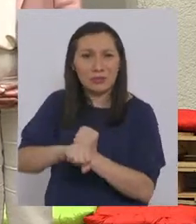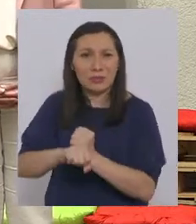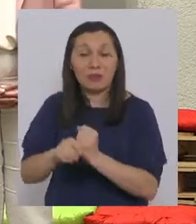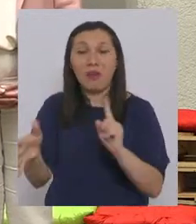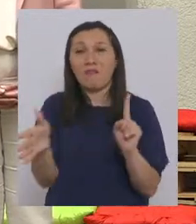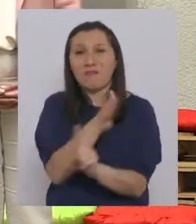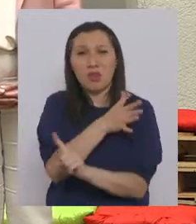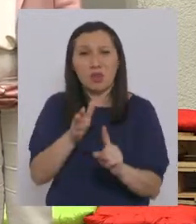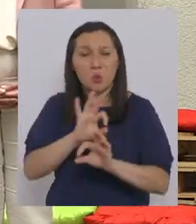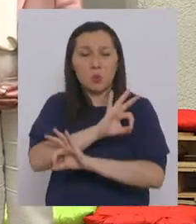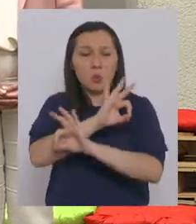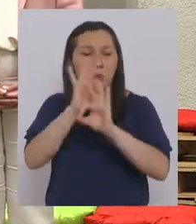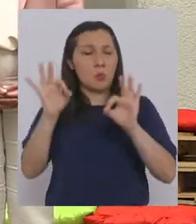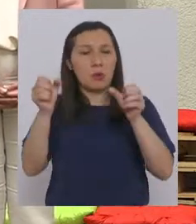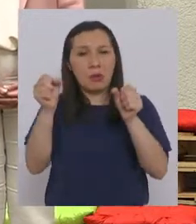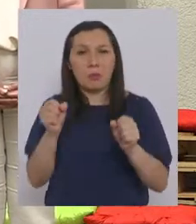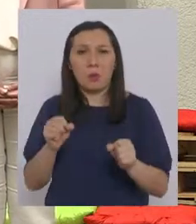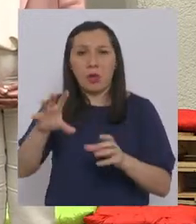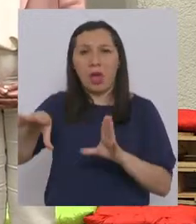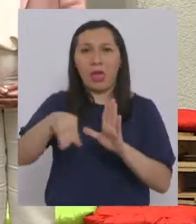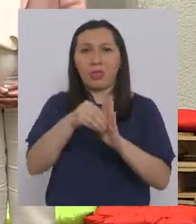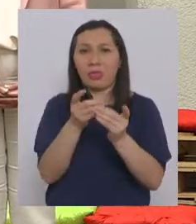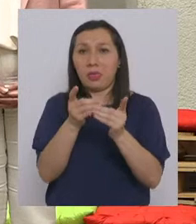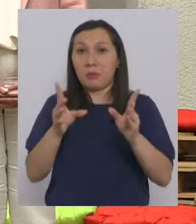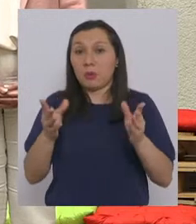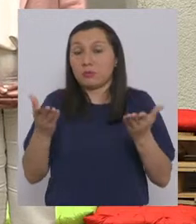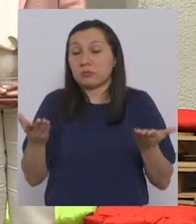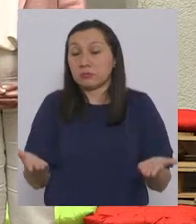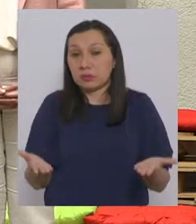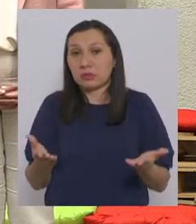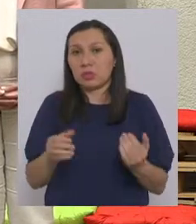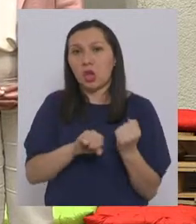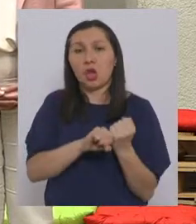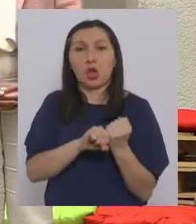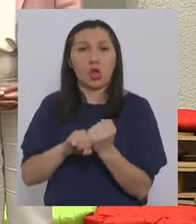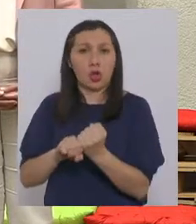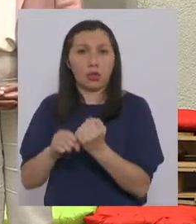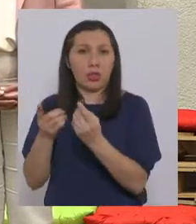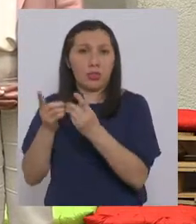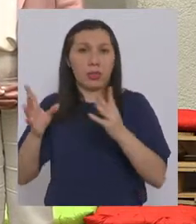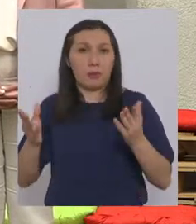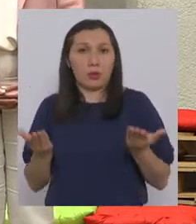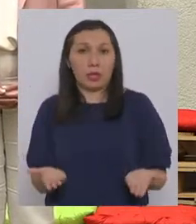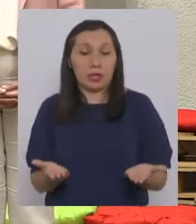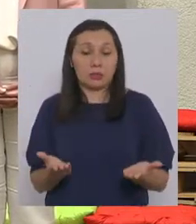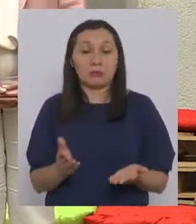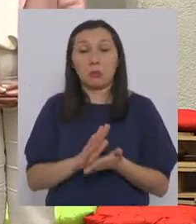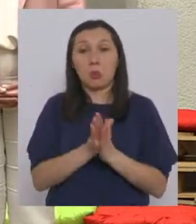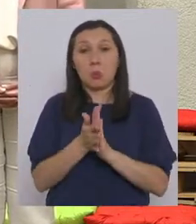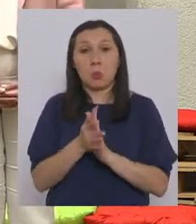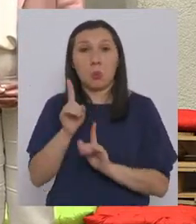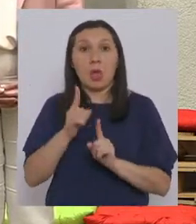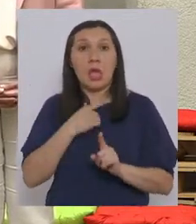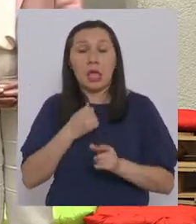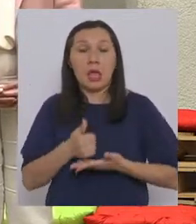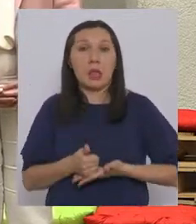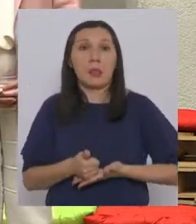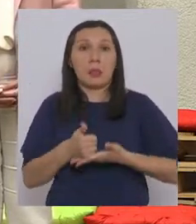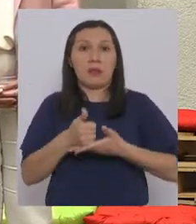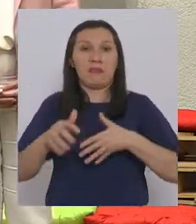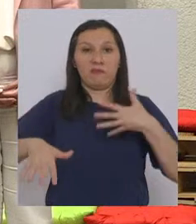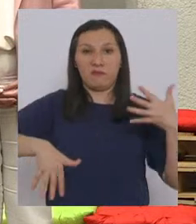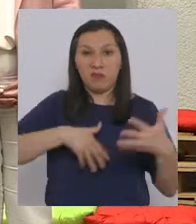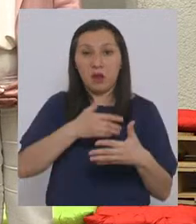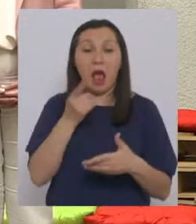violencia nunca jamás puede ser parte de la democracia de hecho es la antítesis de la democracia sobre todo aquellos que quieren reivindicar la